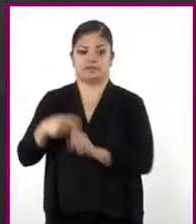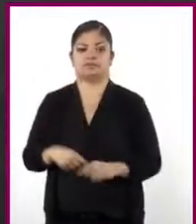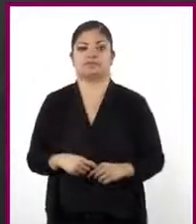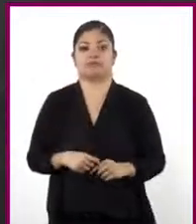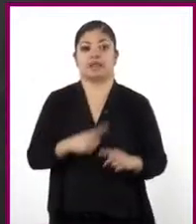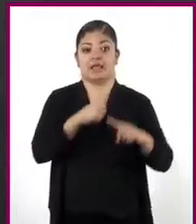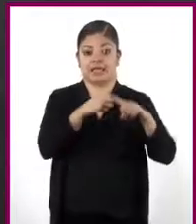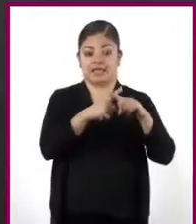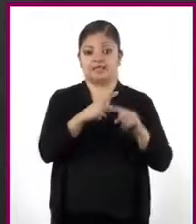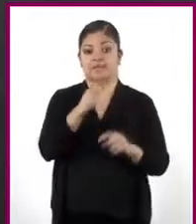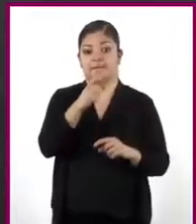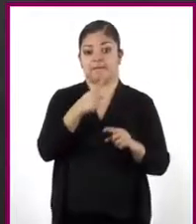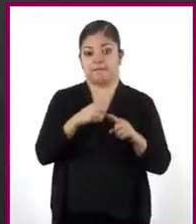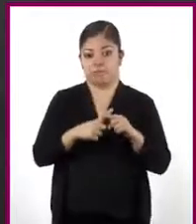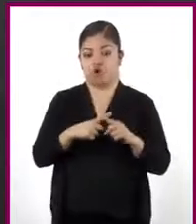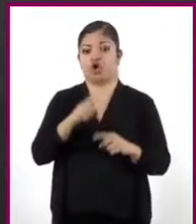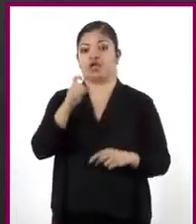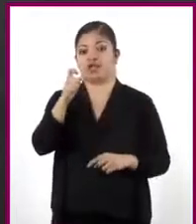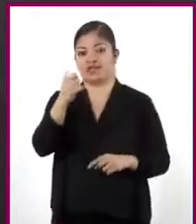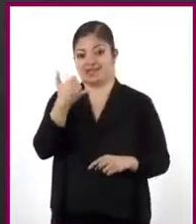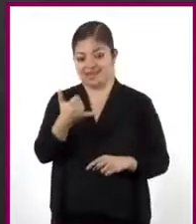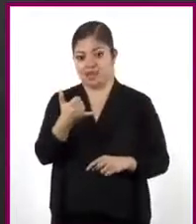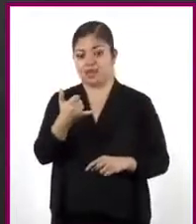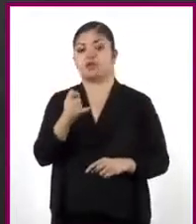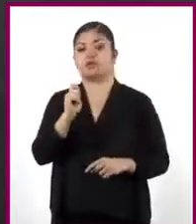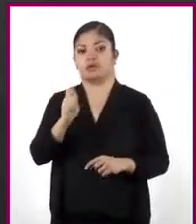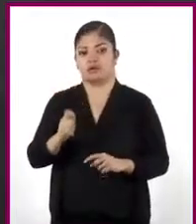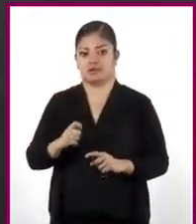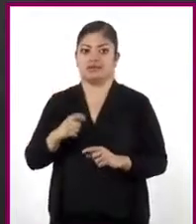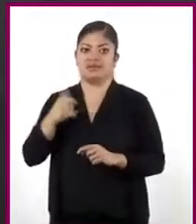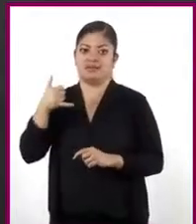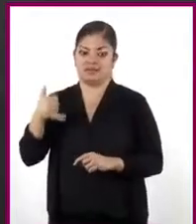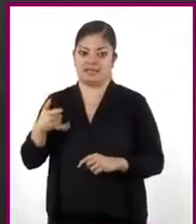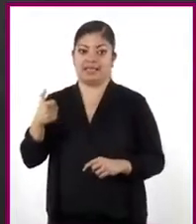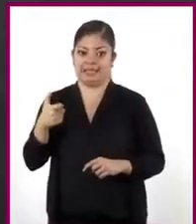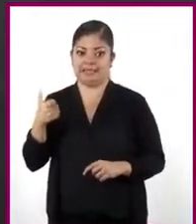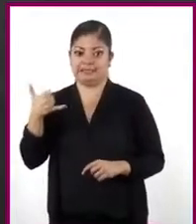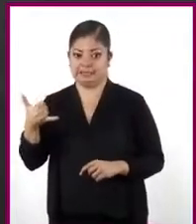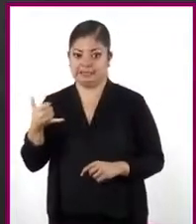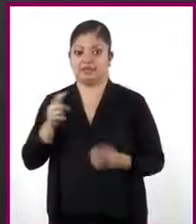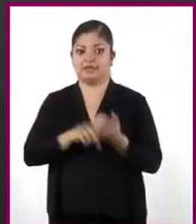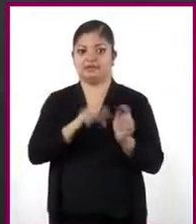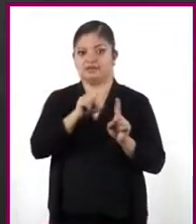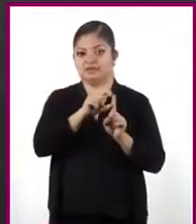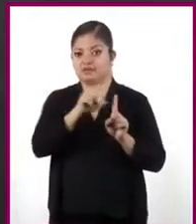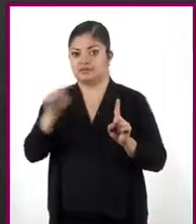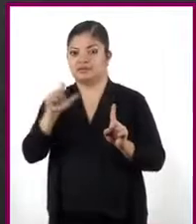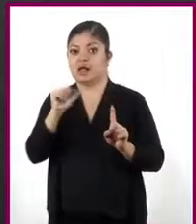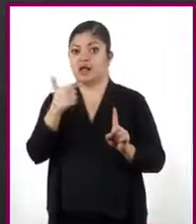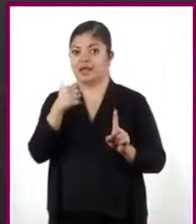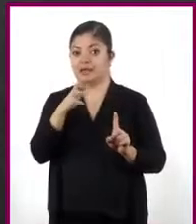por y, xy. Es decir, son expresiones algebraicas equivalentes.